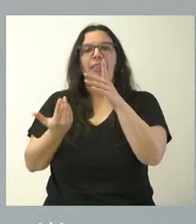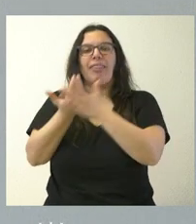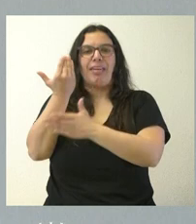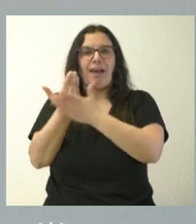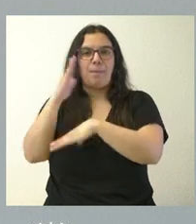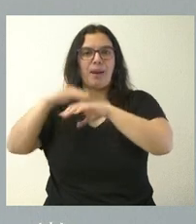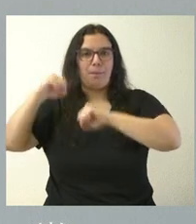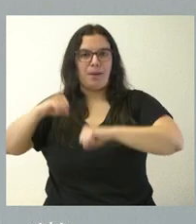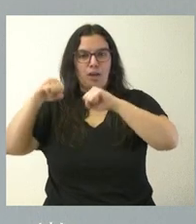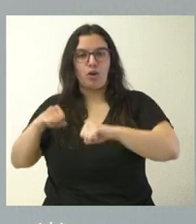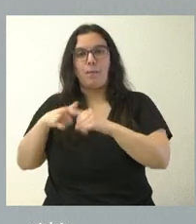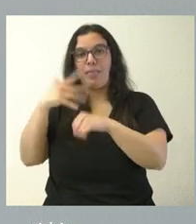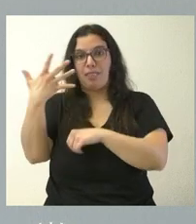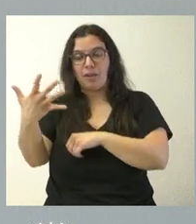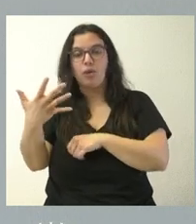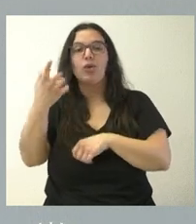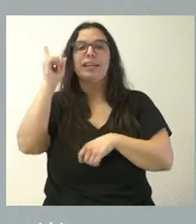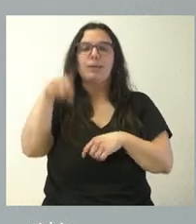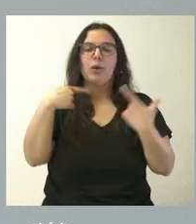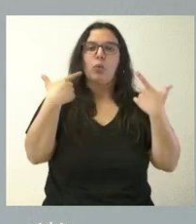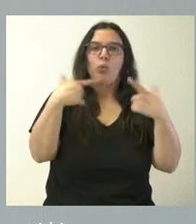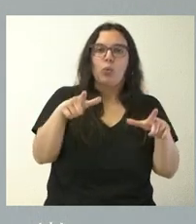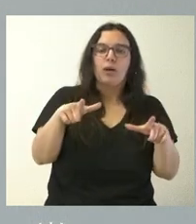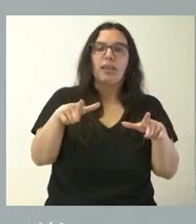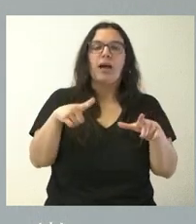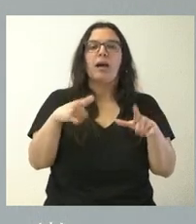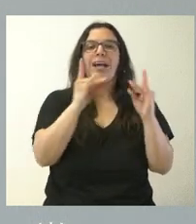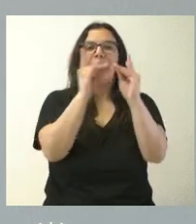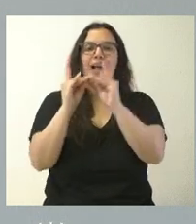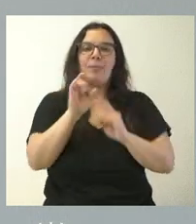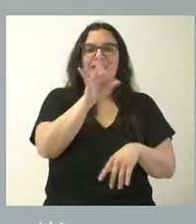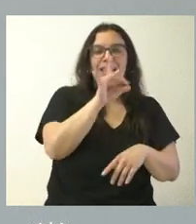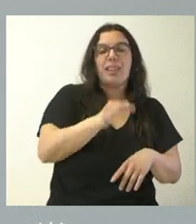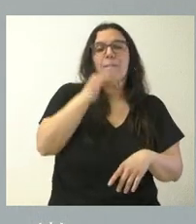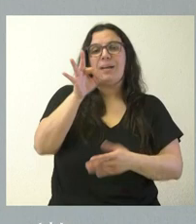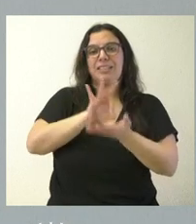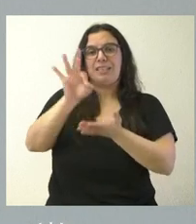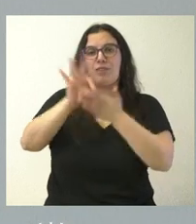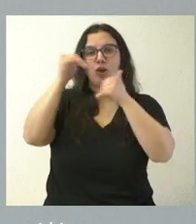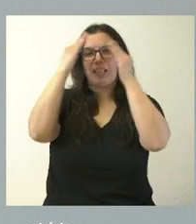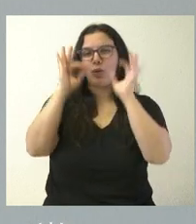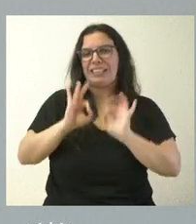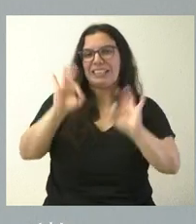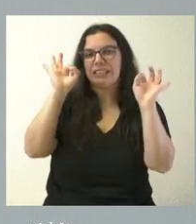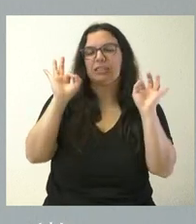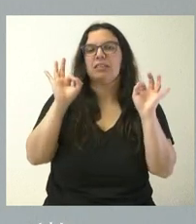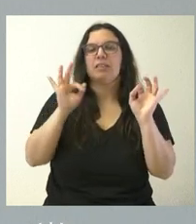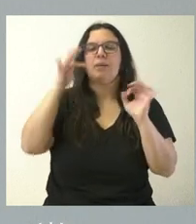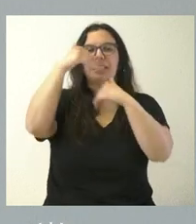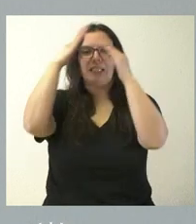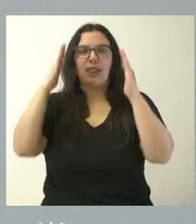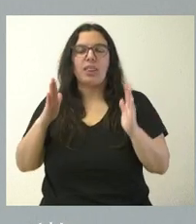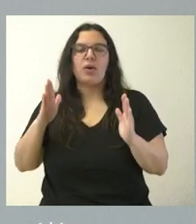mayores que cuenta con cinco plazas y una unidad de hospitalización con 15 camas, además de los servicios de atención especializada y de atención